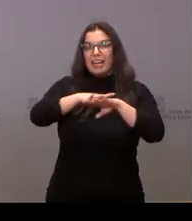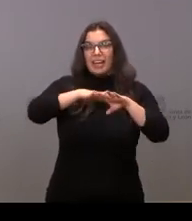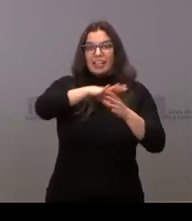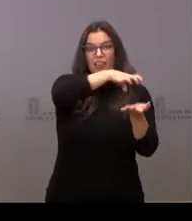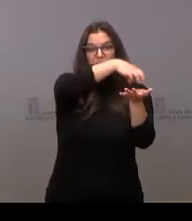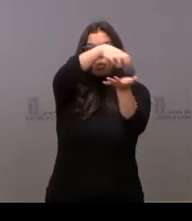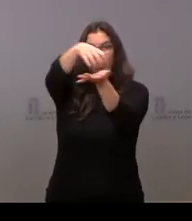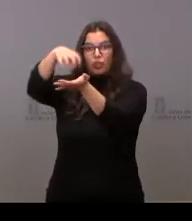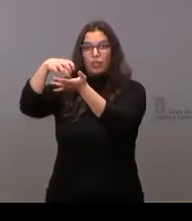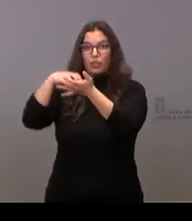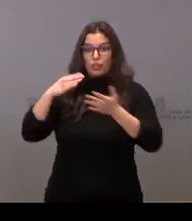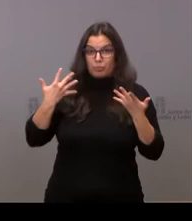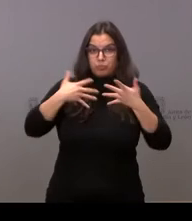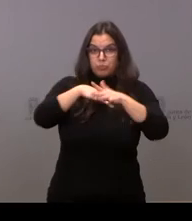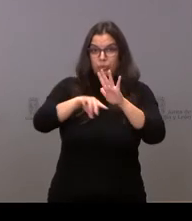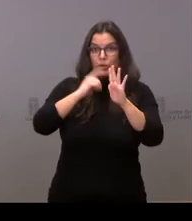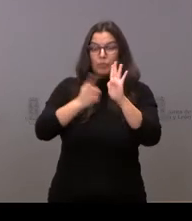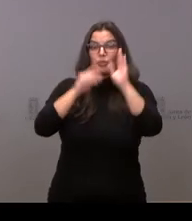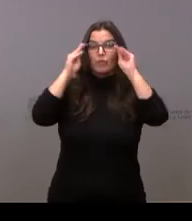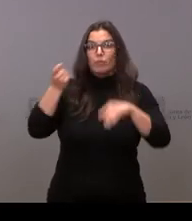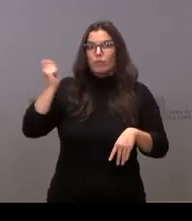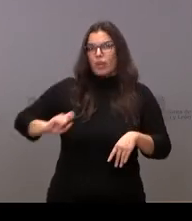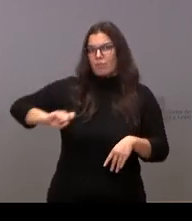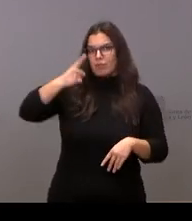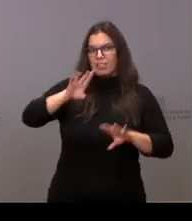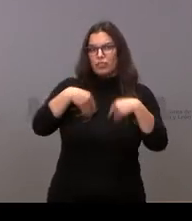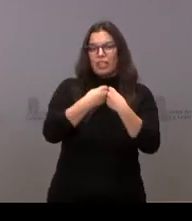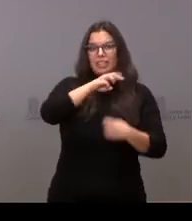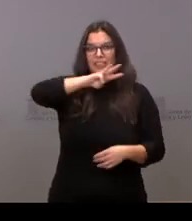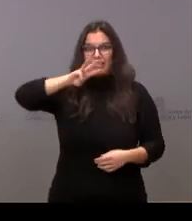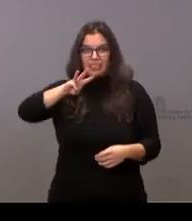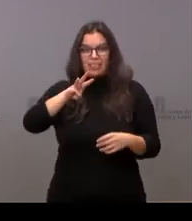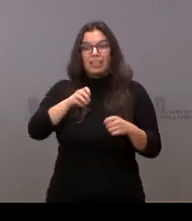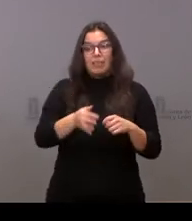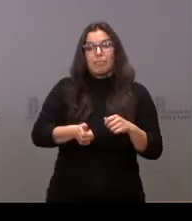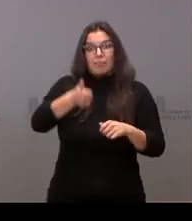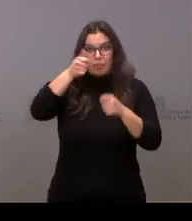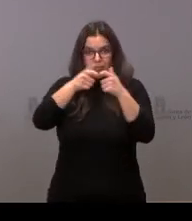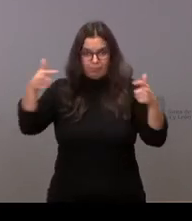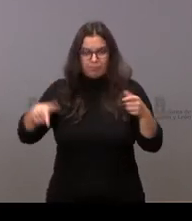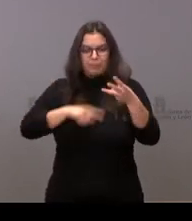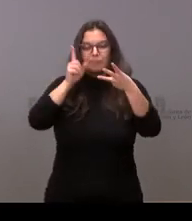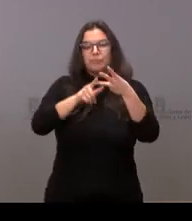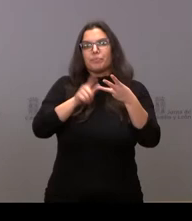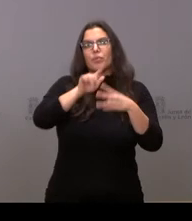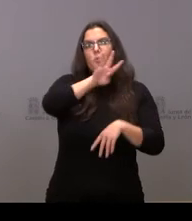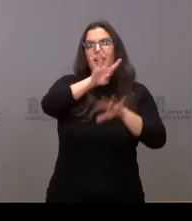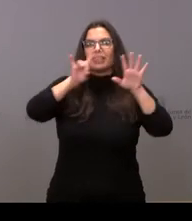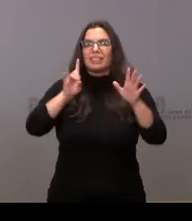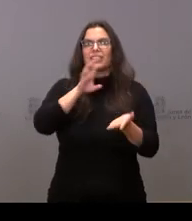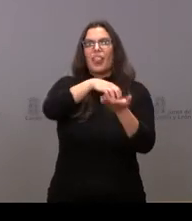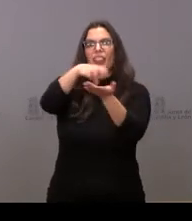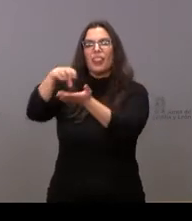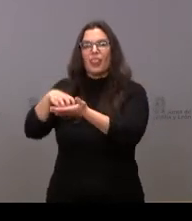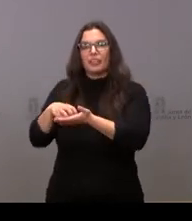centros integrados de formación profesional, 33, y vamos en aumento. Con 46 centros